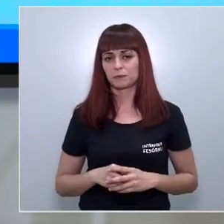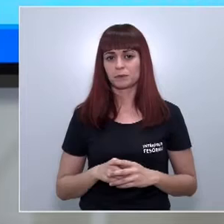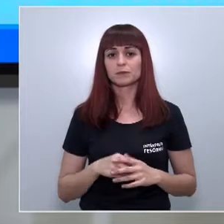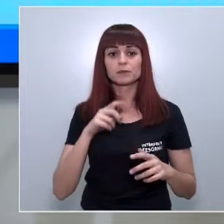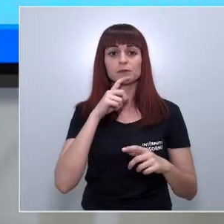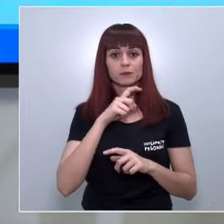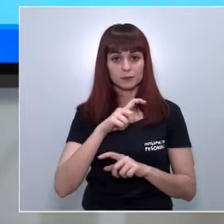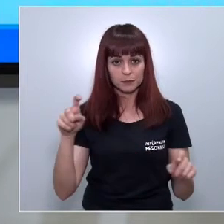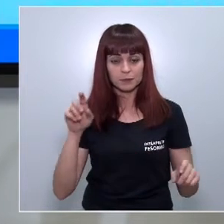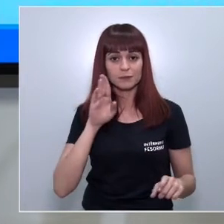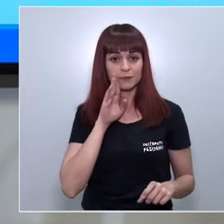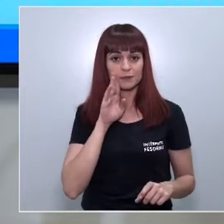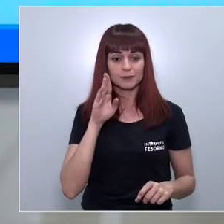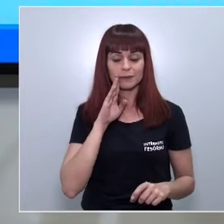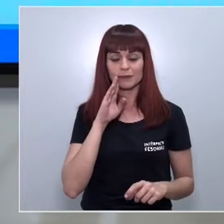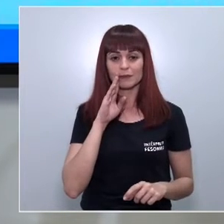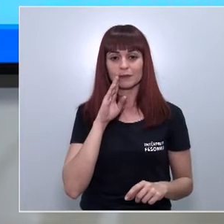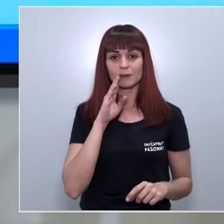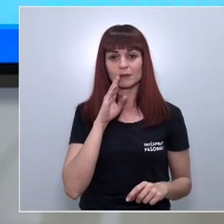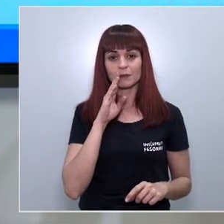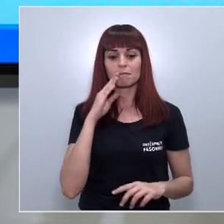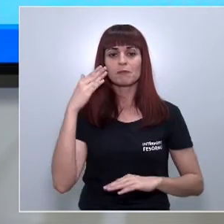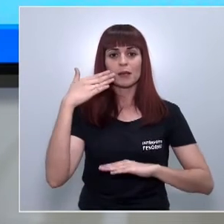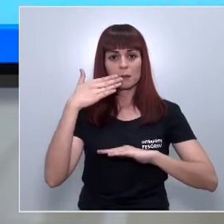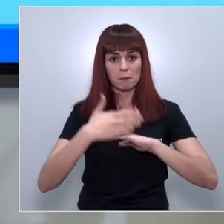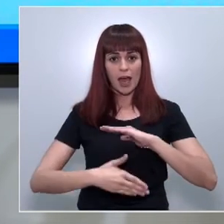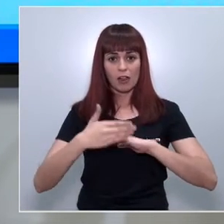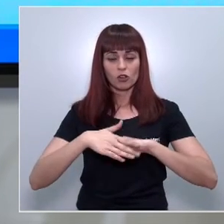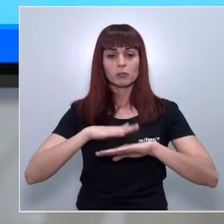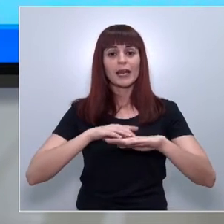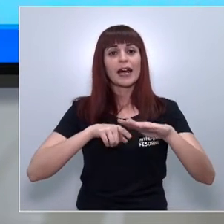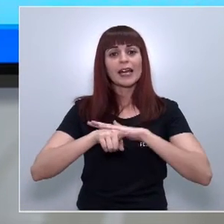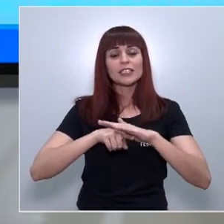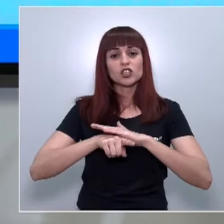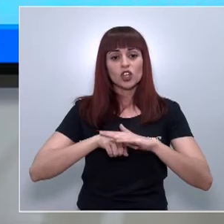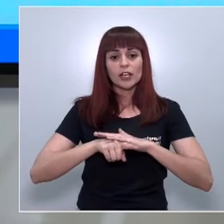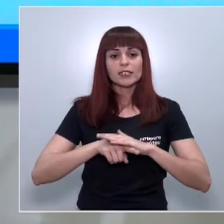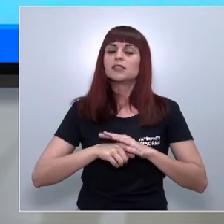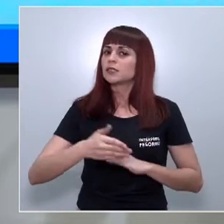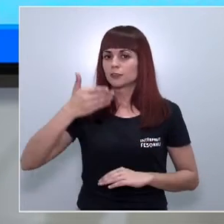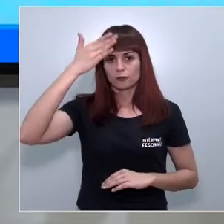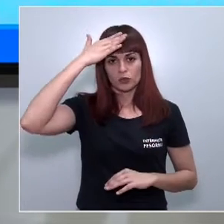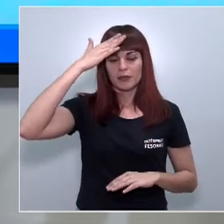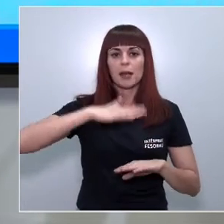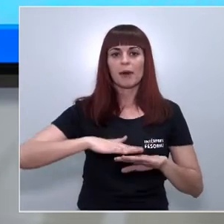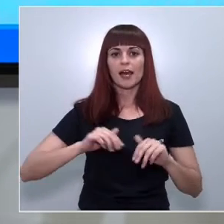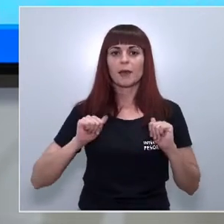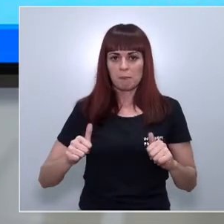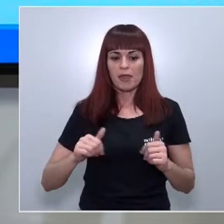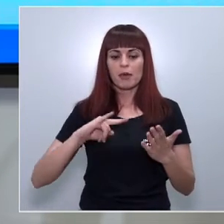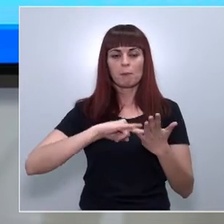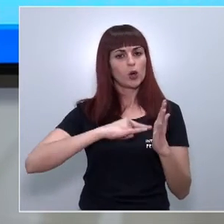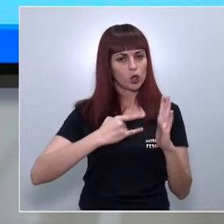incluimos una importante reducción de plazos para los trámites ambientales algo fundamental para la puesta en marcha de